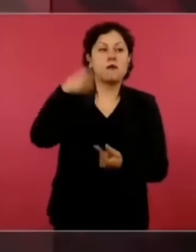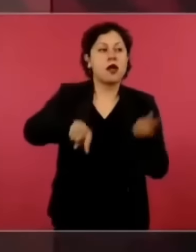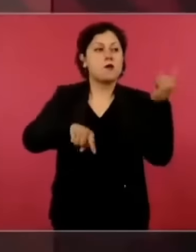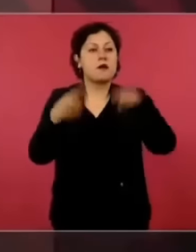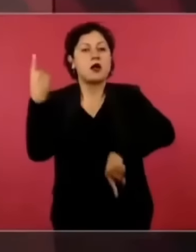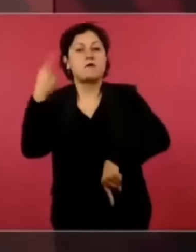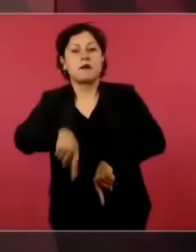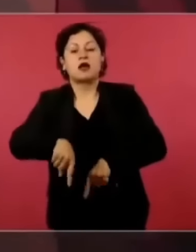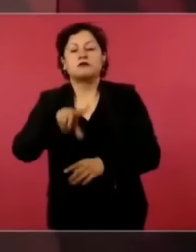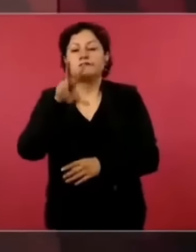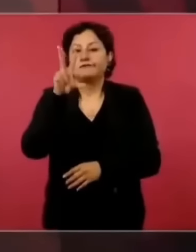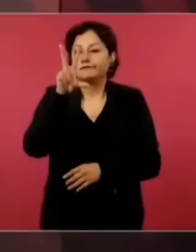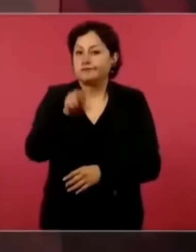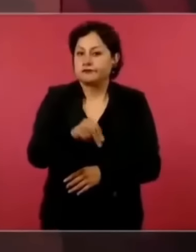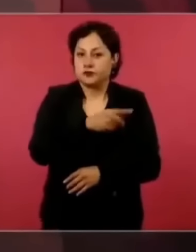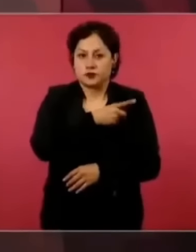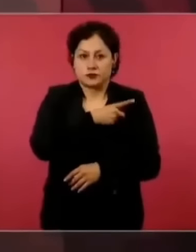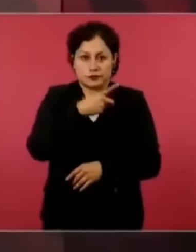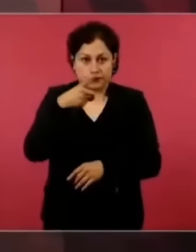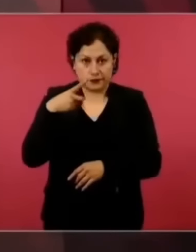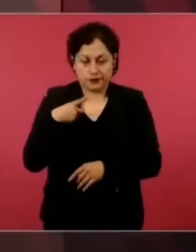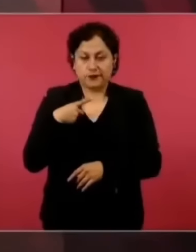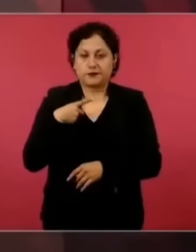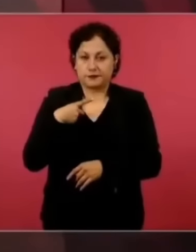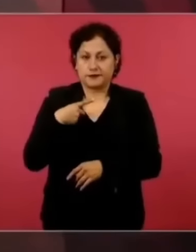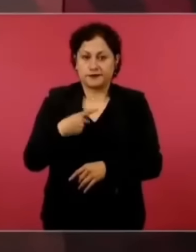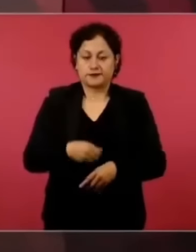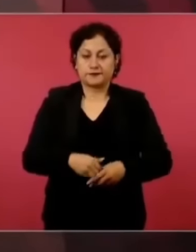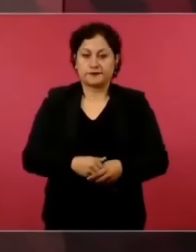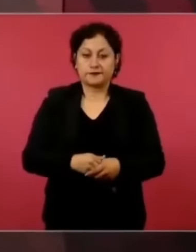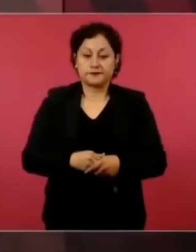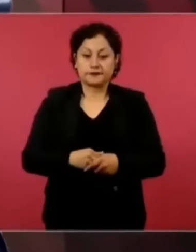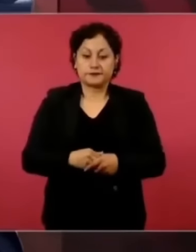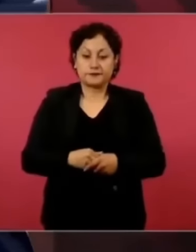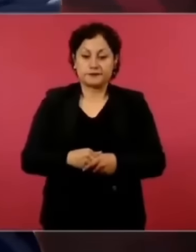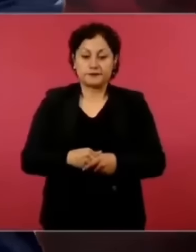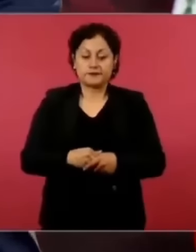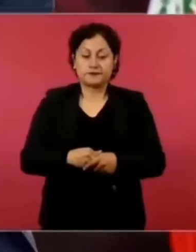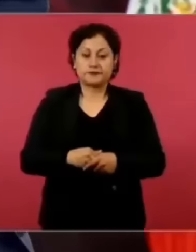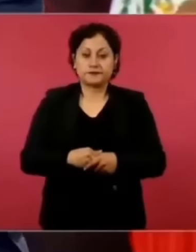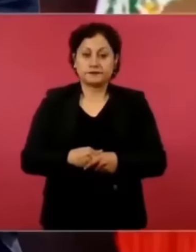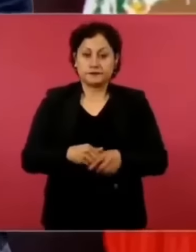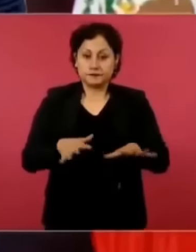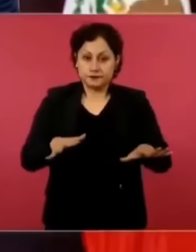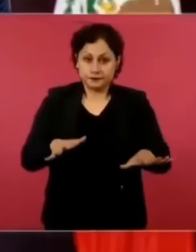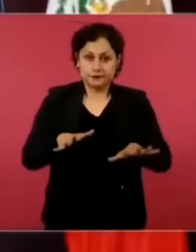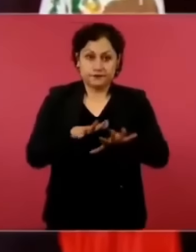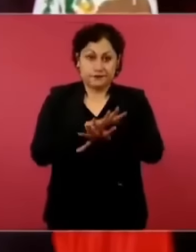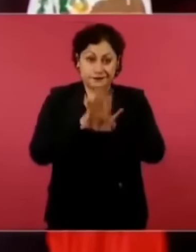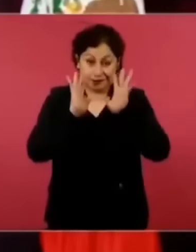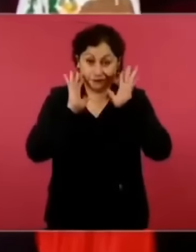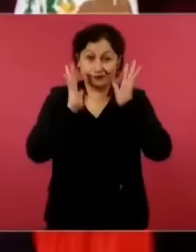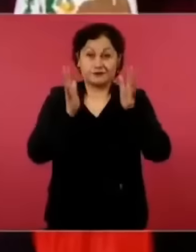crear el hábito